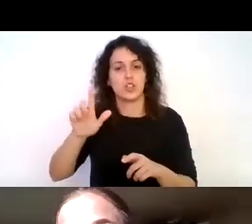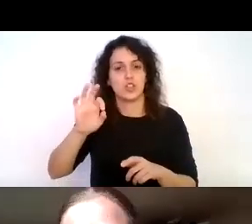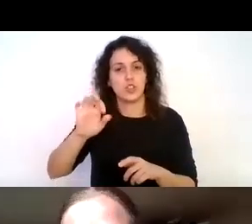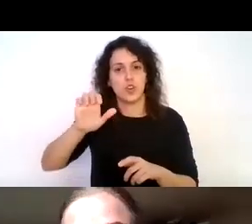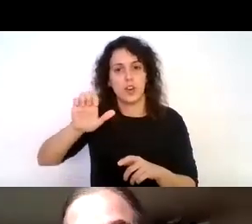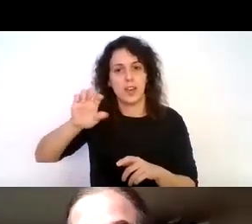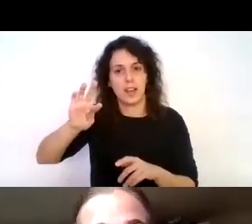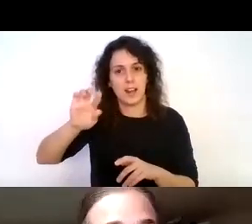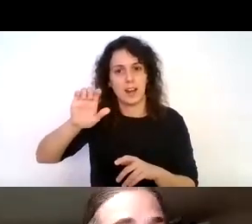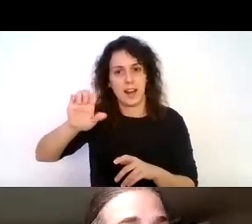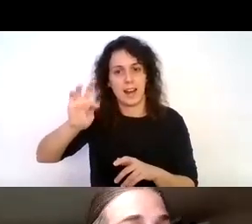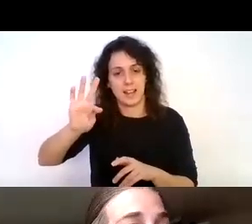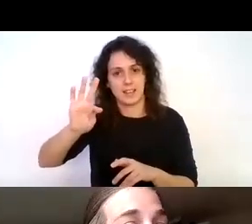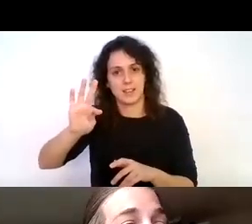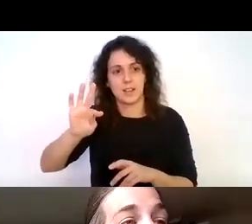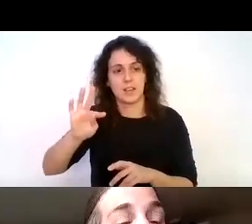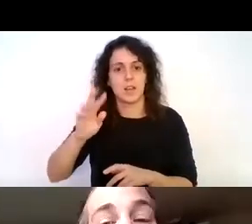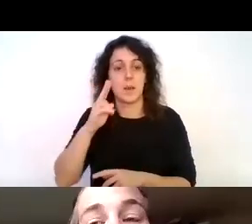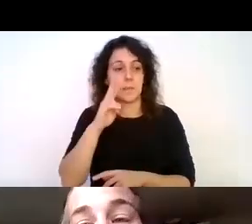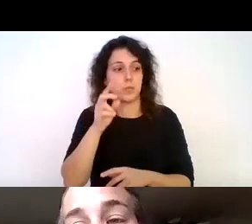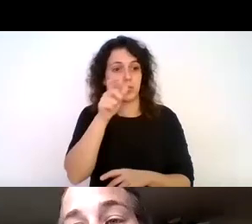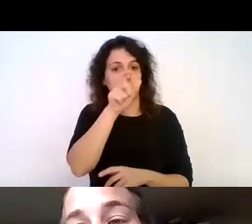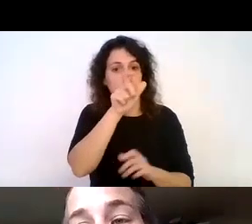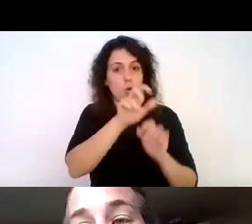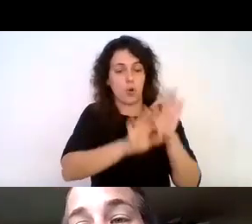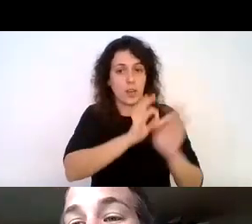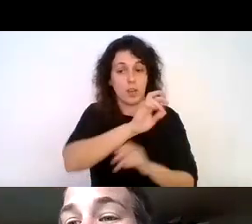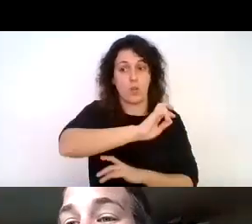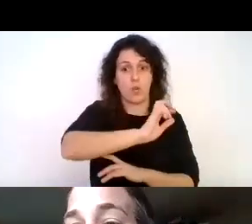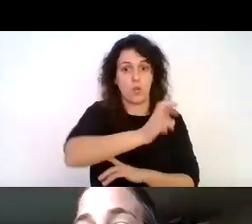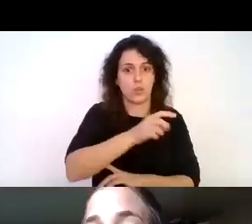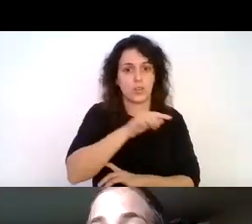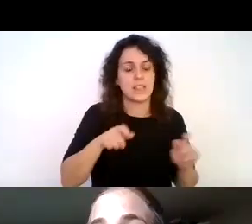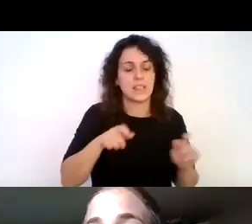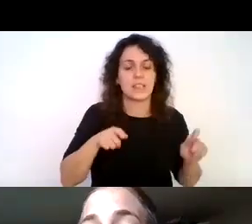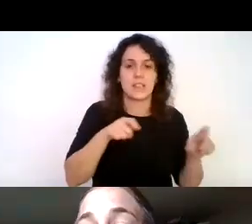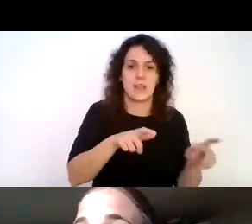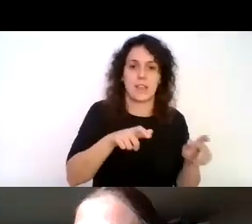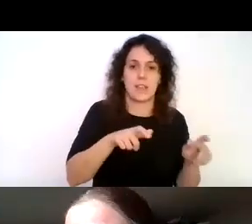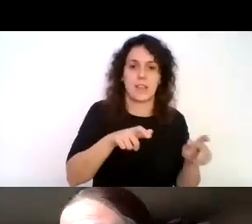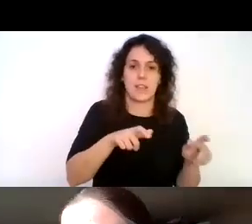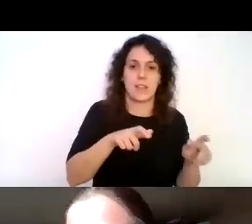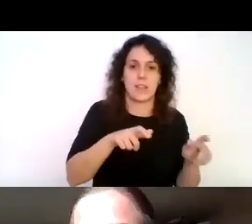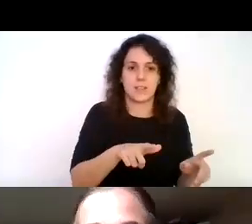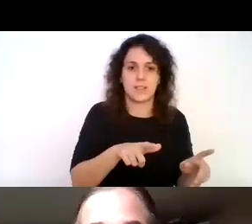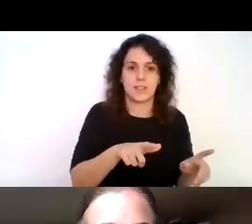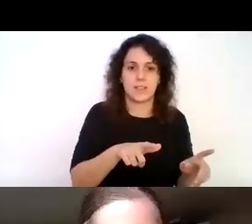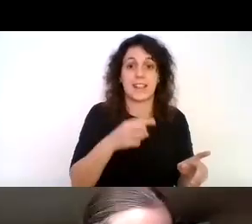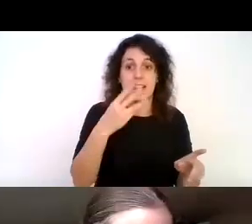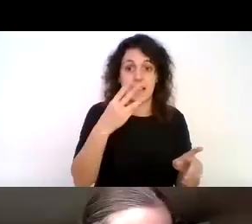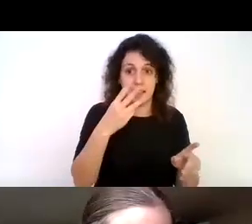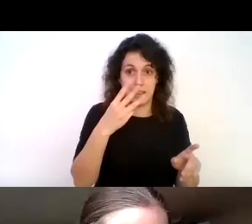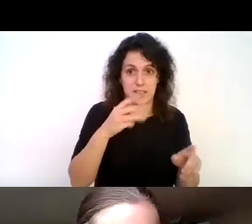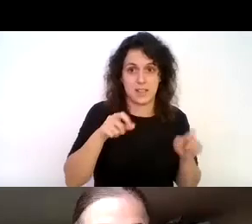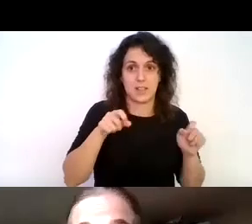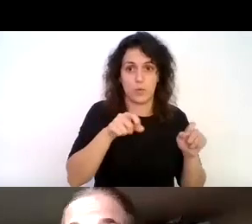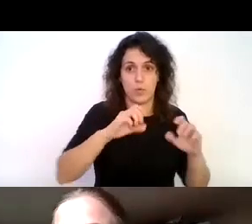la otra ONG estábamos con unas sillas de ruedas de tres ruedas es decir